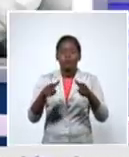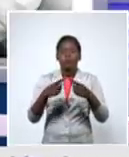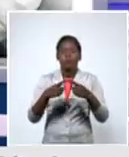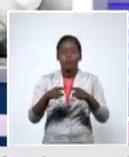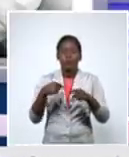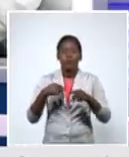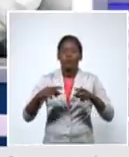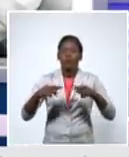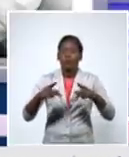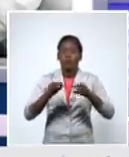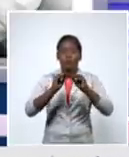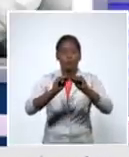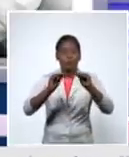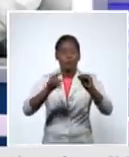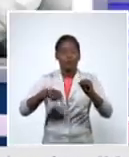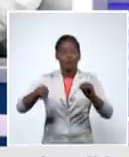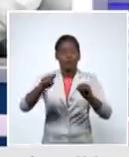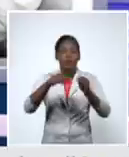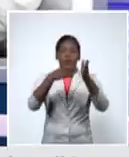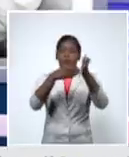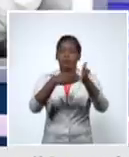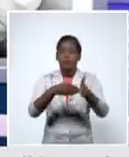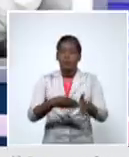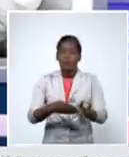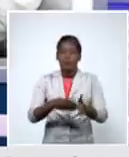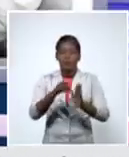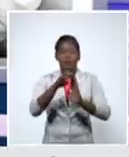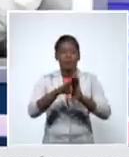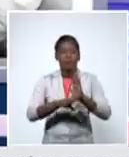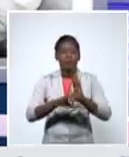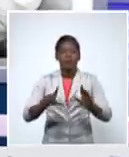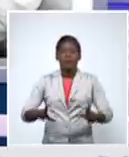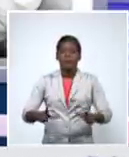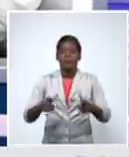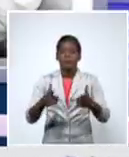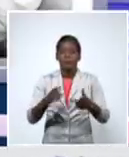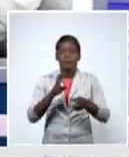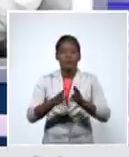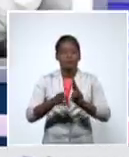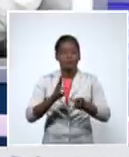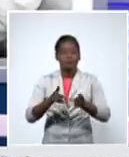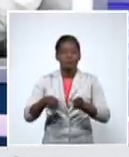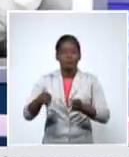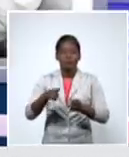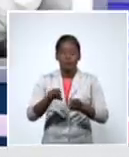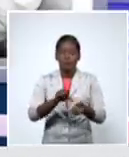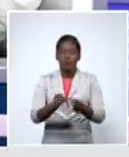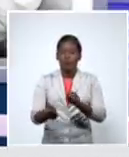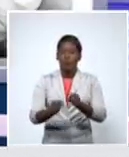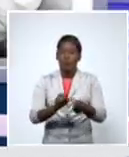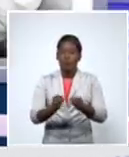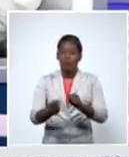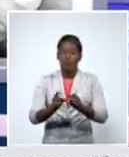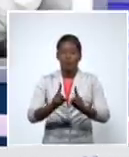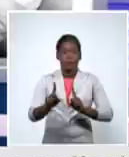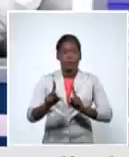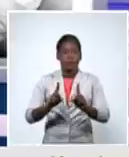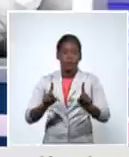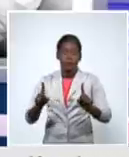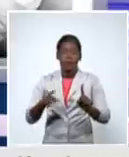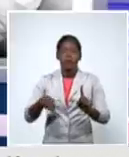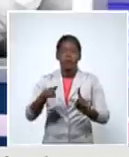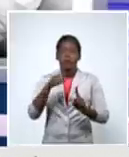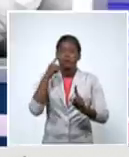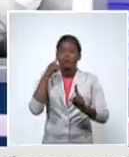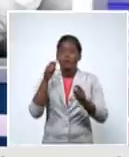a la atención de mantener las medidas higiénicos sanitarias el nivel de dispersión es sumamente alto no solamente